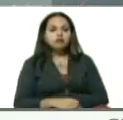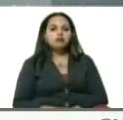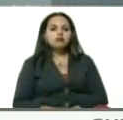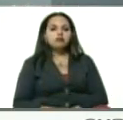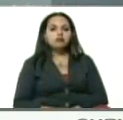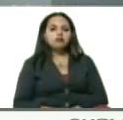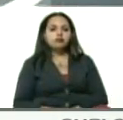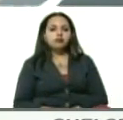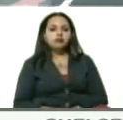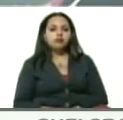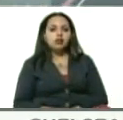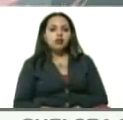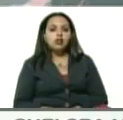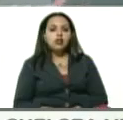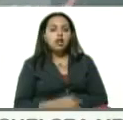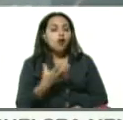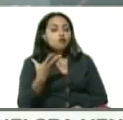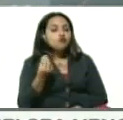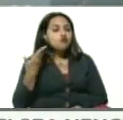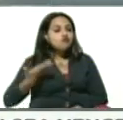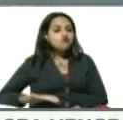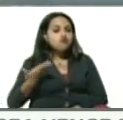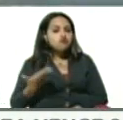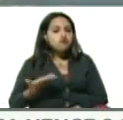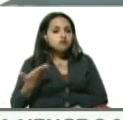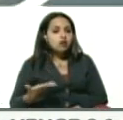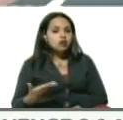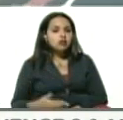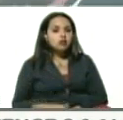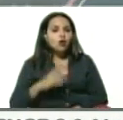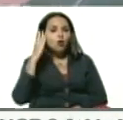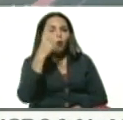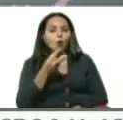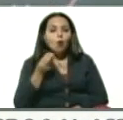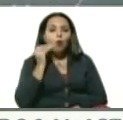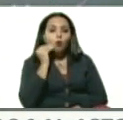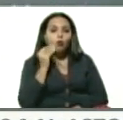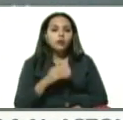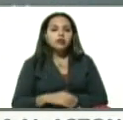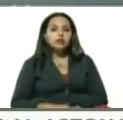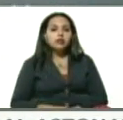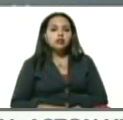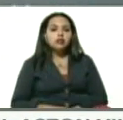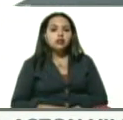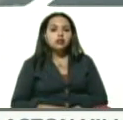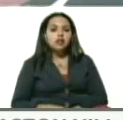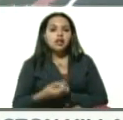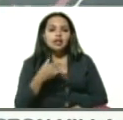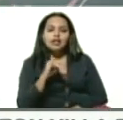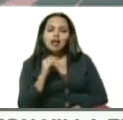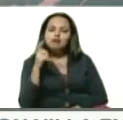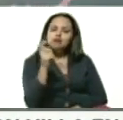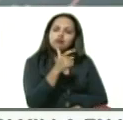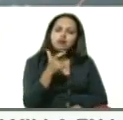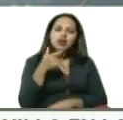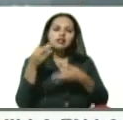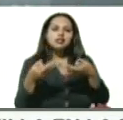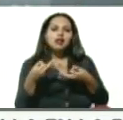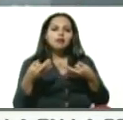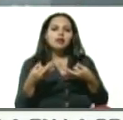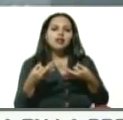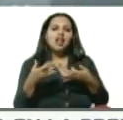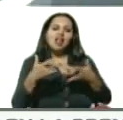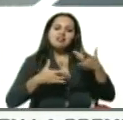La verdad que es muy importante que las jóvenes y los jóvenes, que por lo general tienen una cierta tendencia a relajar